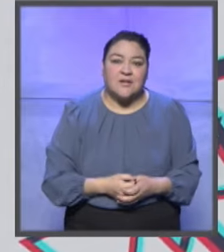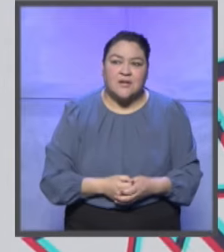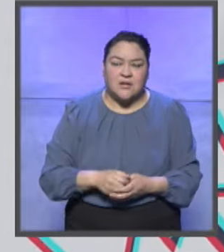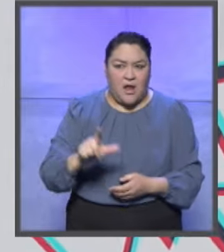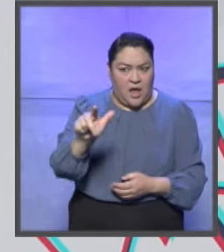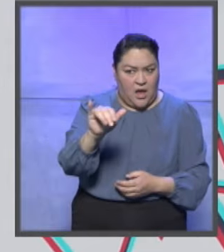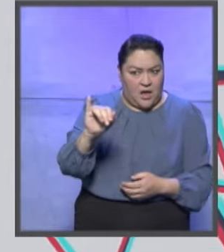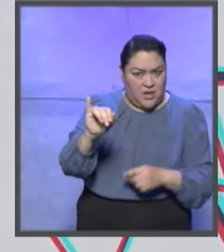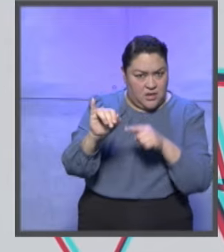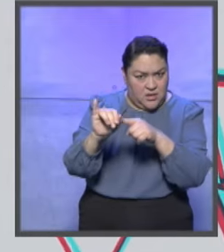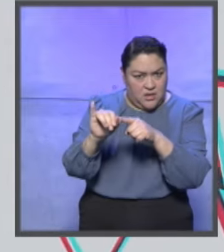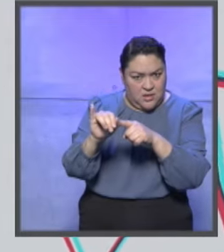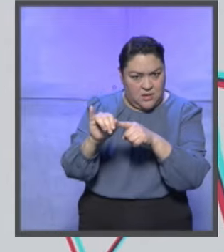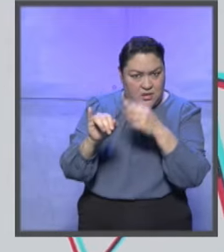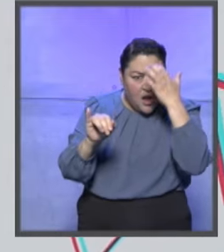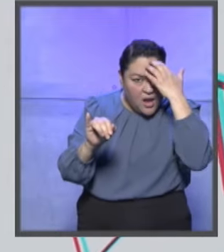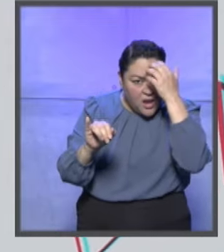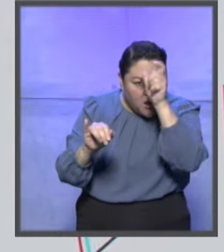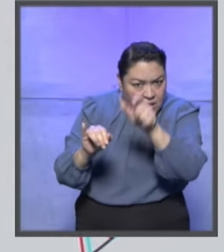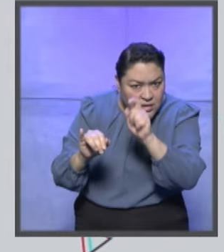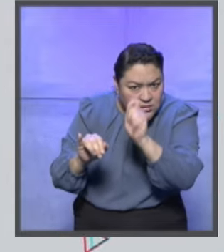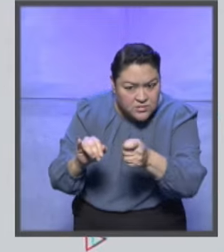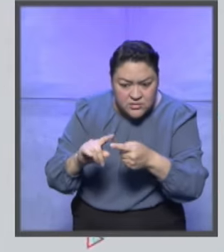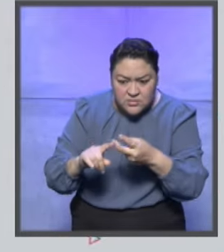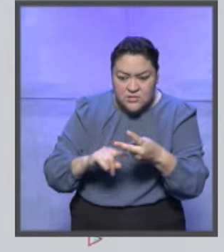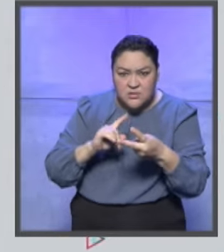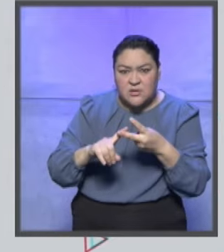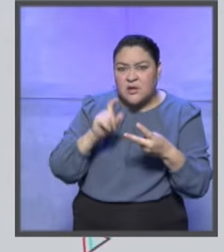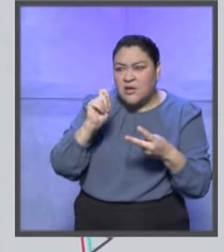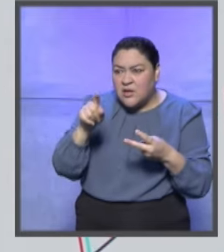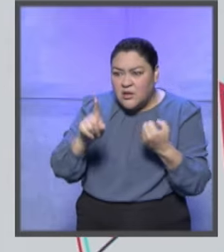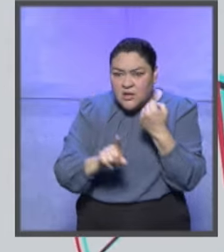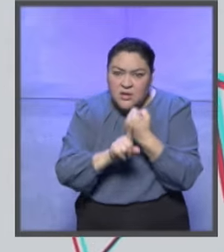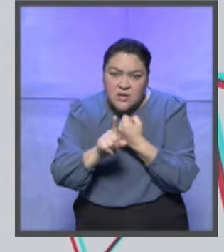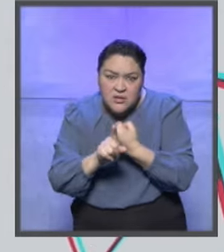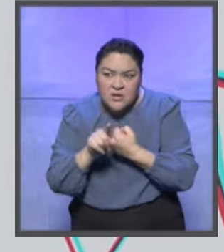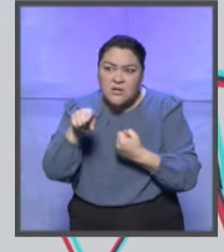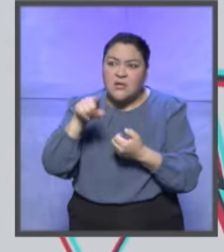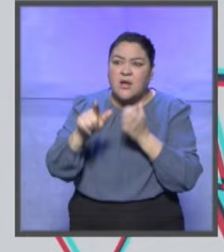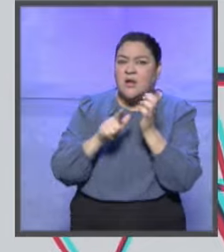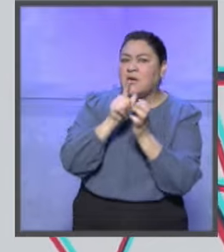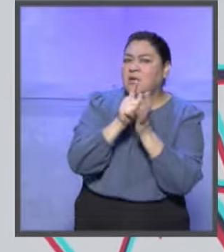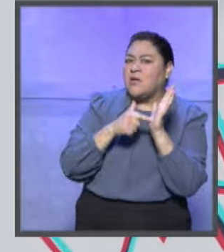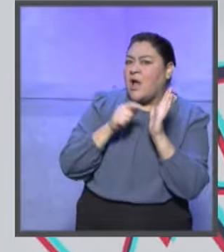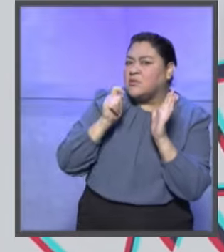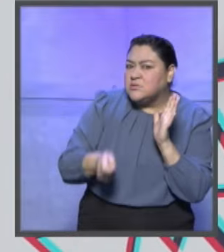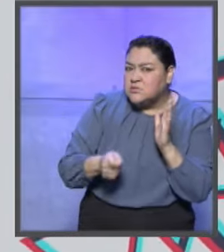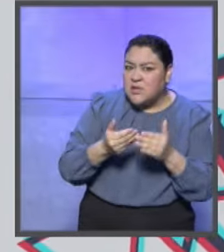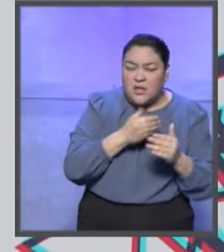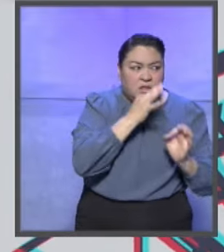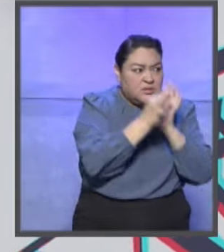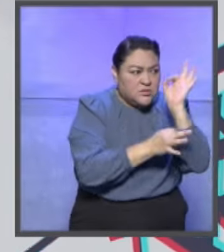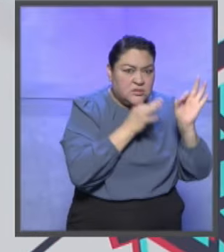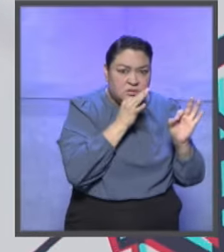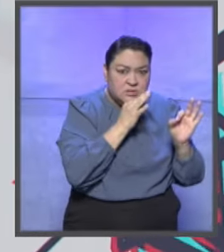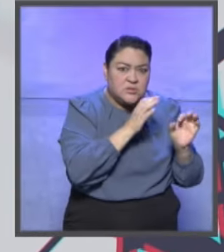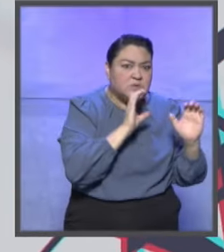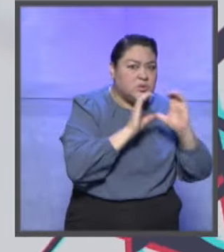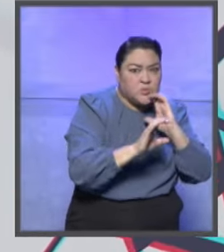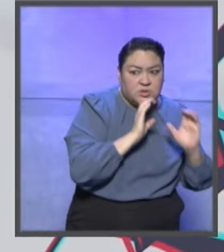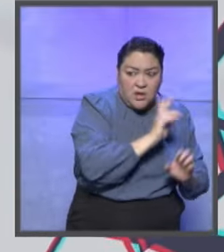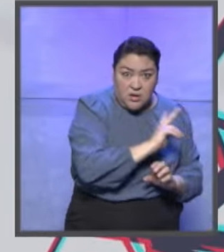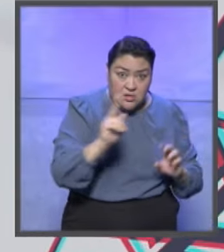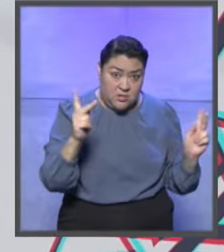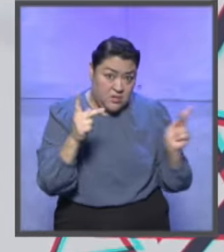cómo funciona la inteligencia artificial? ¿Sabemos si eso está pautado? ¿Sabemos si eso afecta o está regido por las reglas clásicas de propaganda electoral,